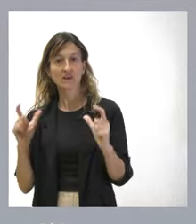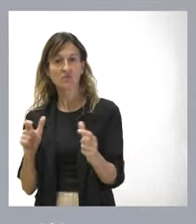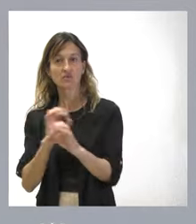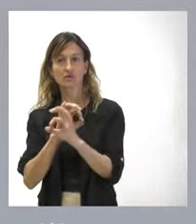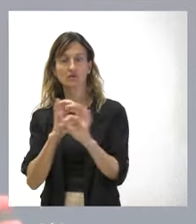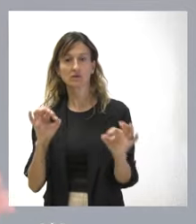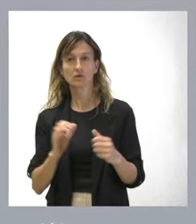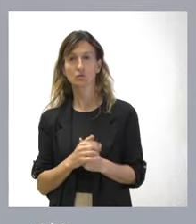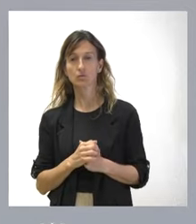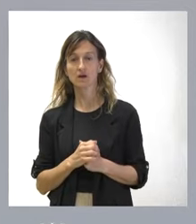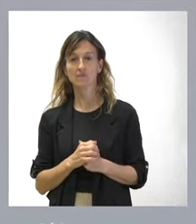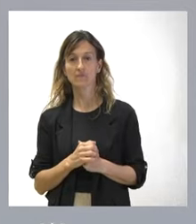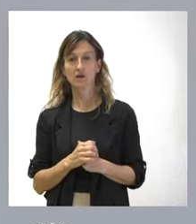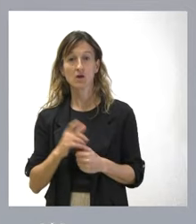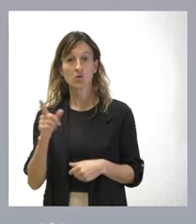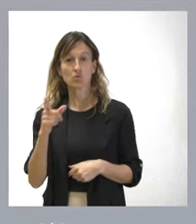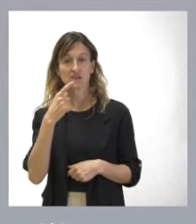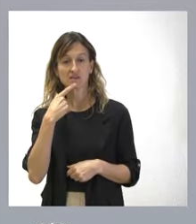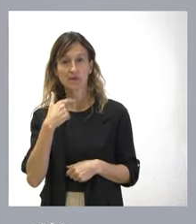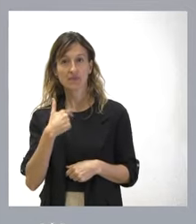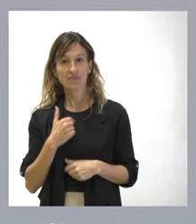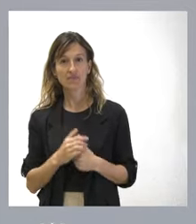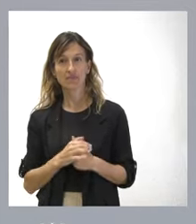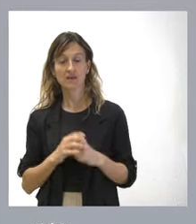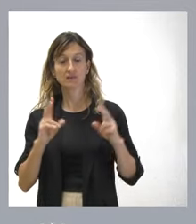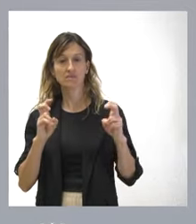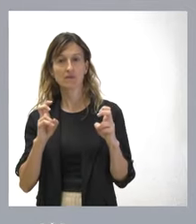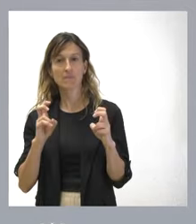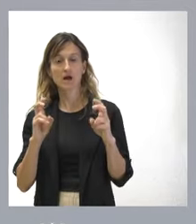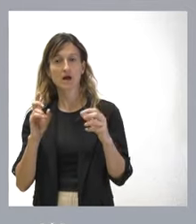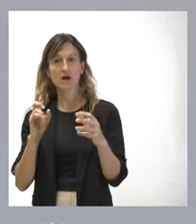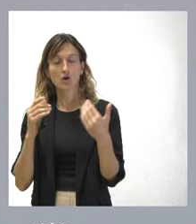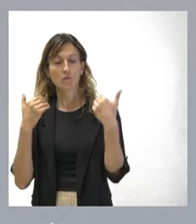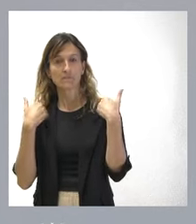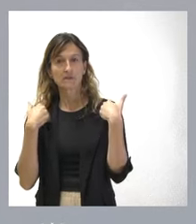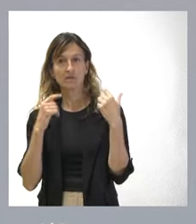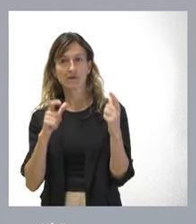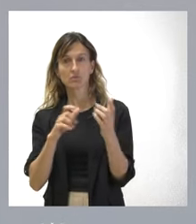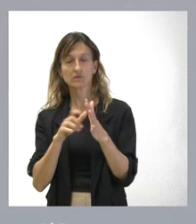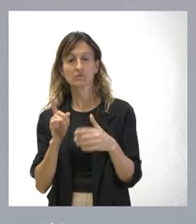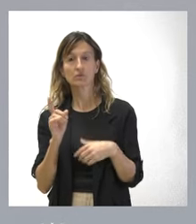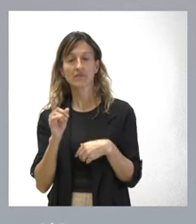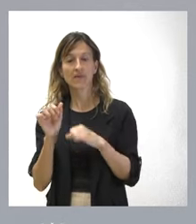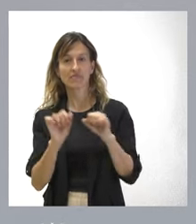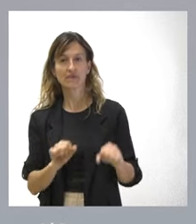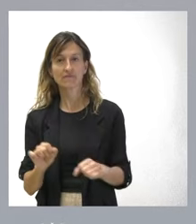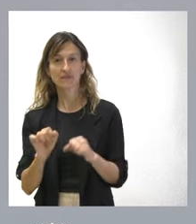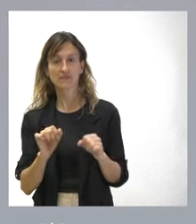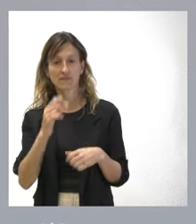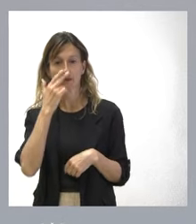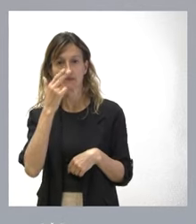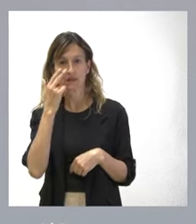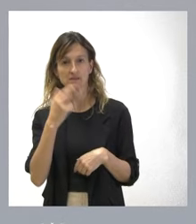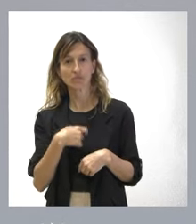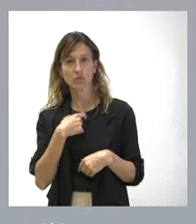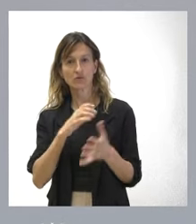esta cuestión, que, como usted señala muy bien, no sería tanto para ver la participación en una competencia de la Junta de Castilla y León, sino defendiendo los intereses de muchos ciudadanos